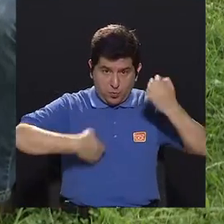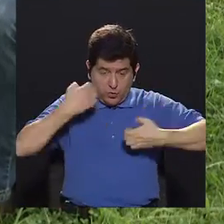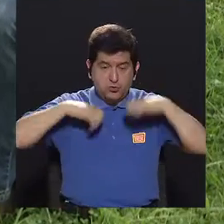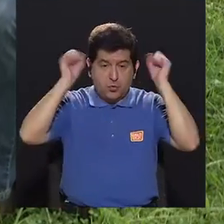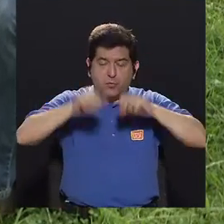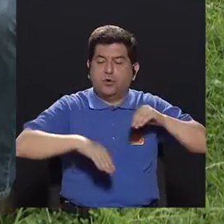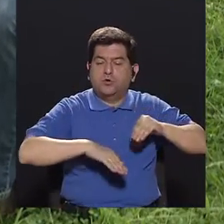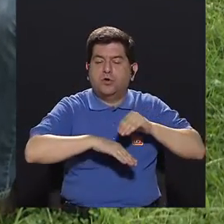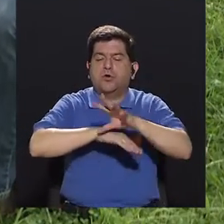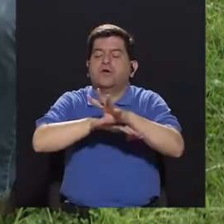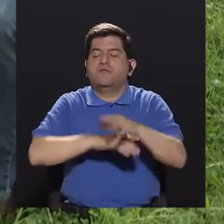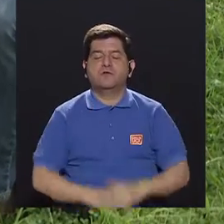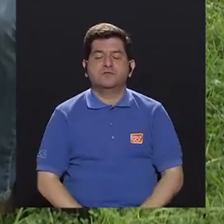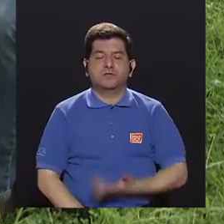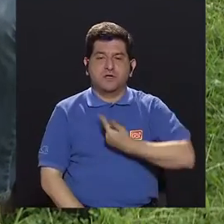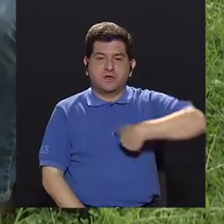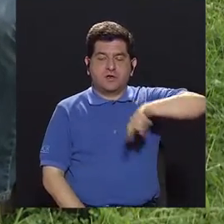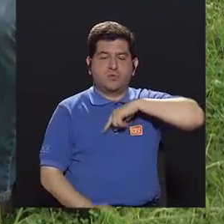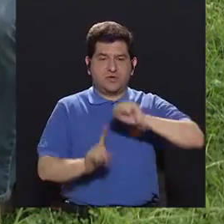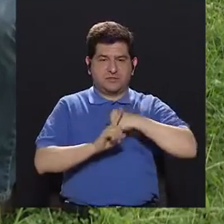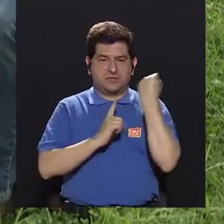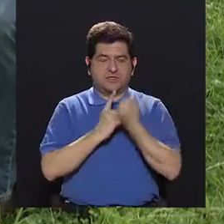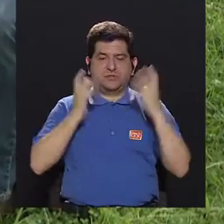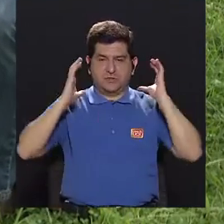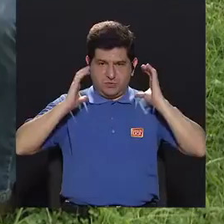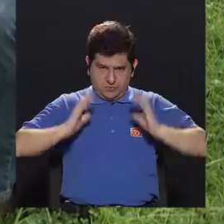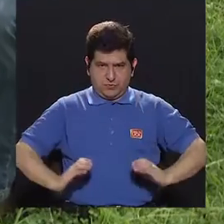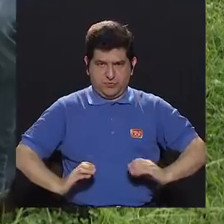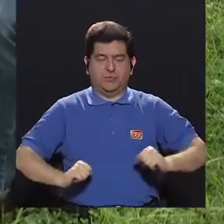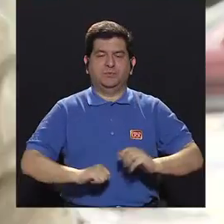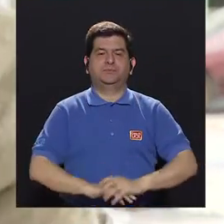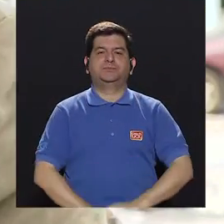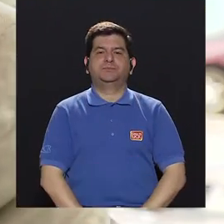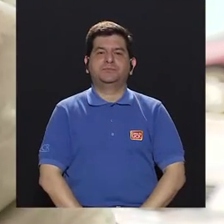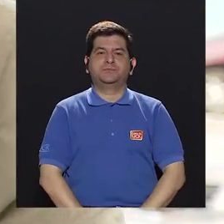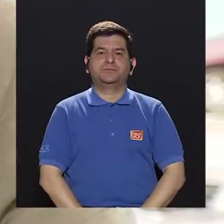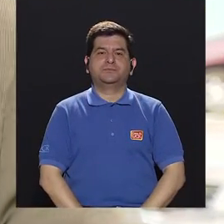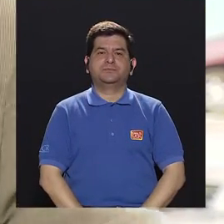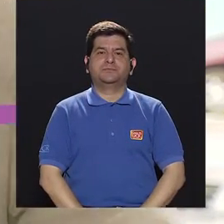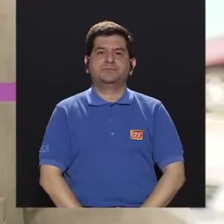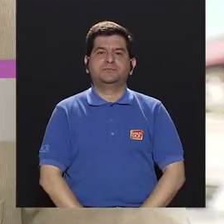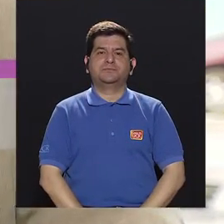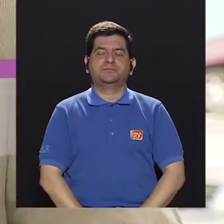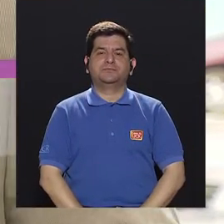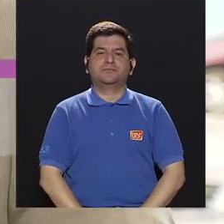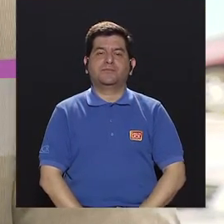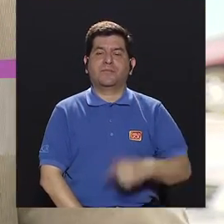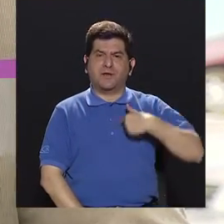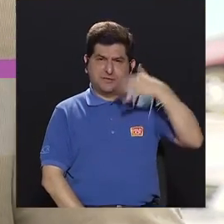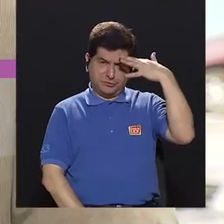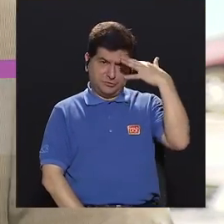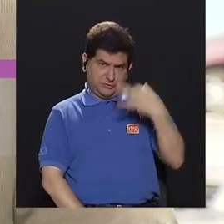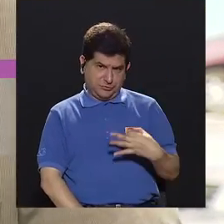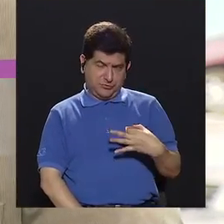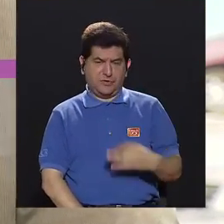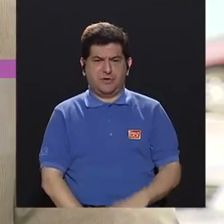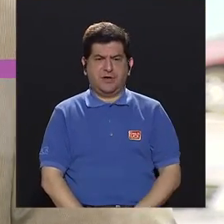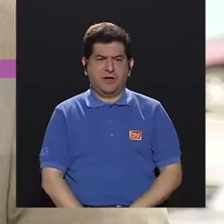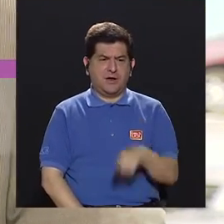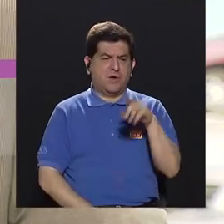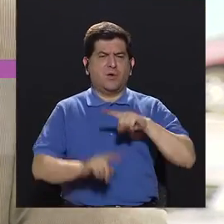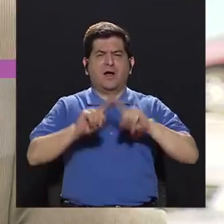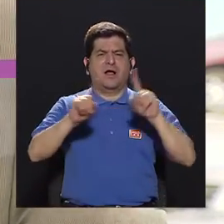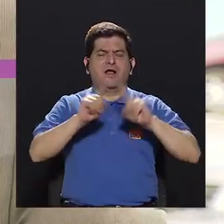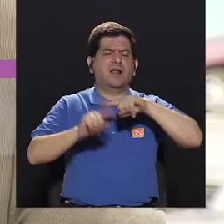pueden incidir en nuestro estado corporal, en nuestro cuerpo. Y bueno, creo que da para